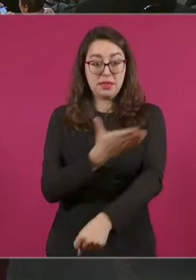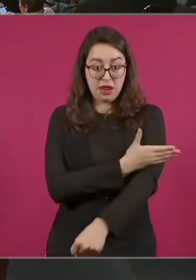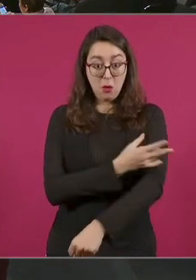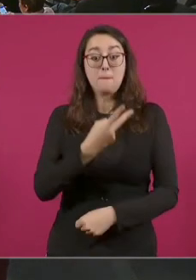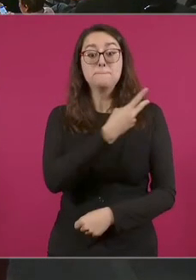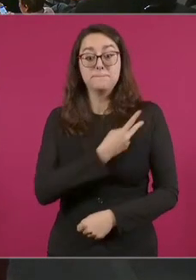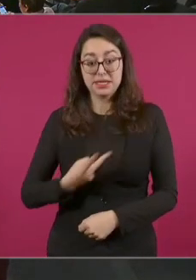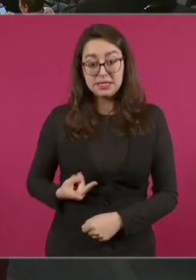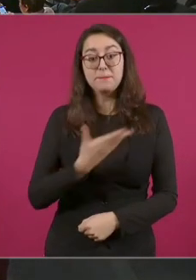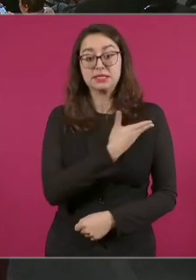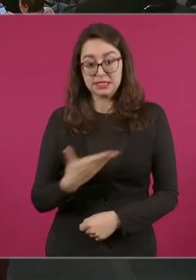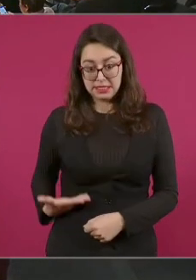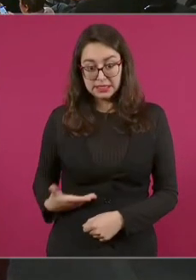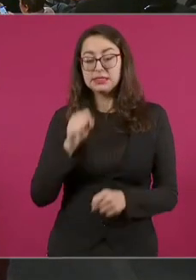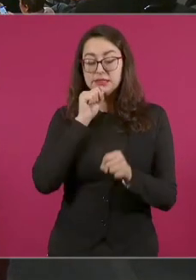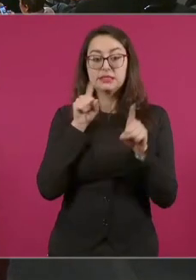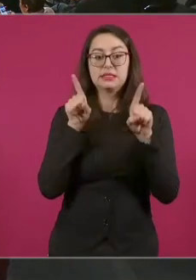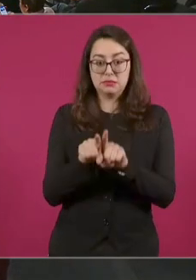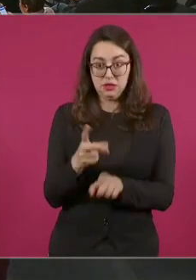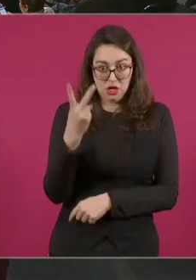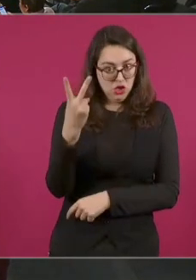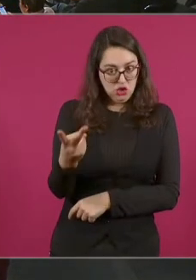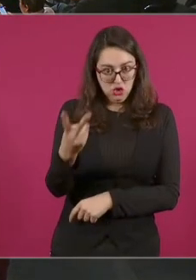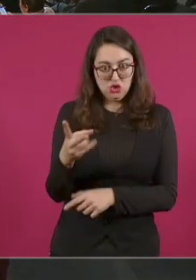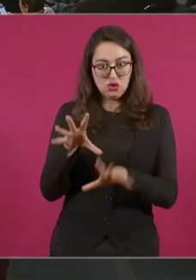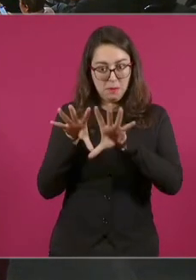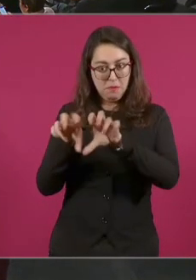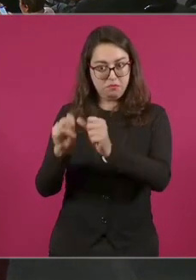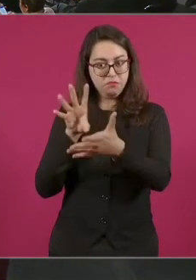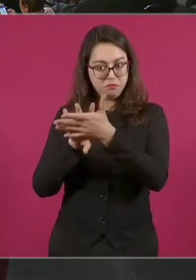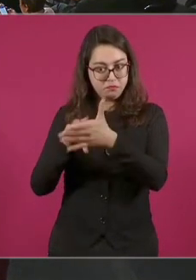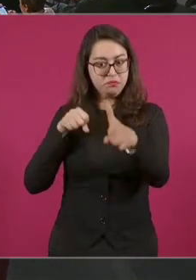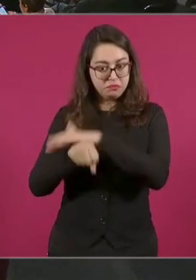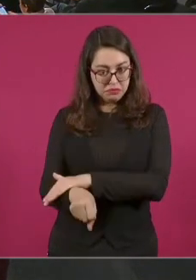sacaron, el presidente Madero, el vicepresidente Pino Suárez,